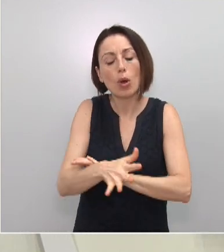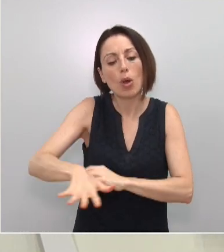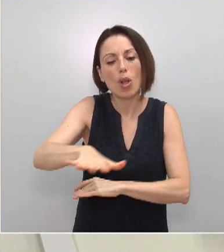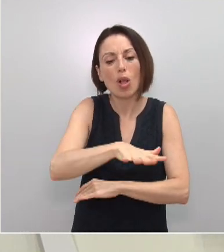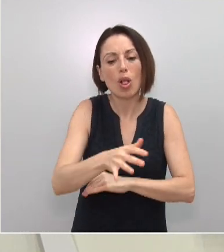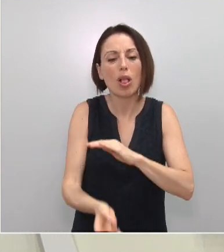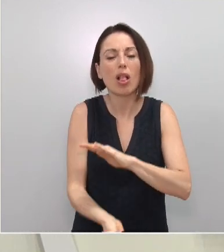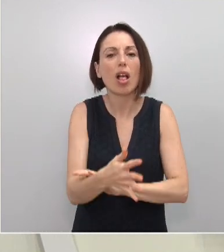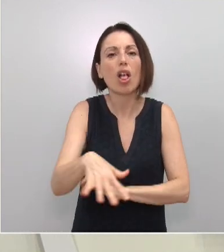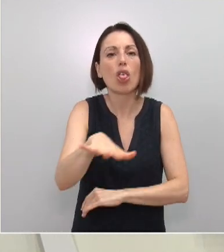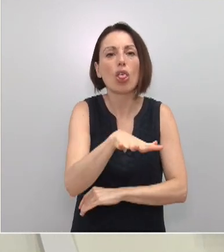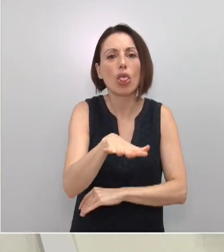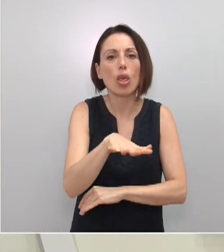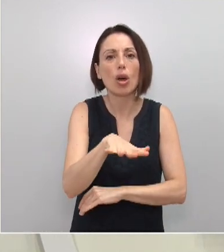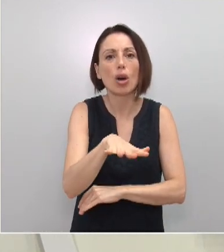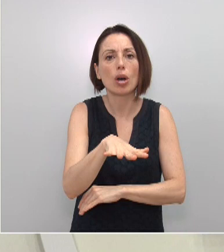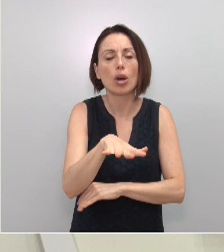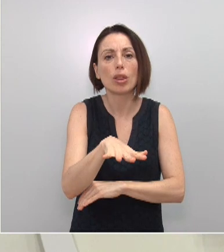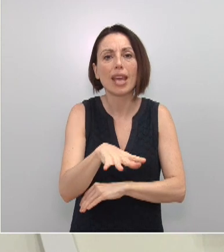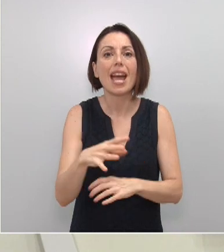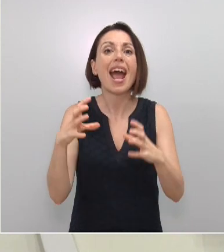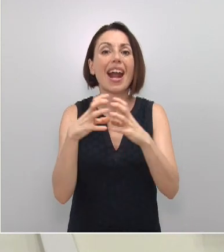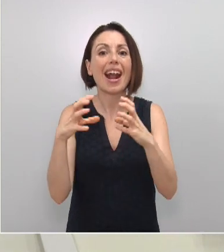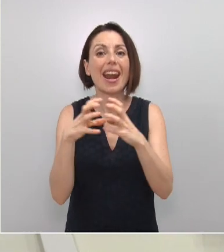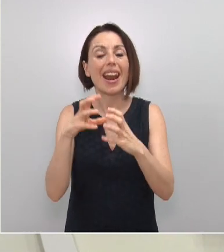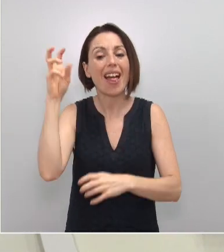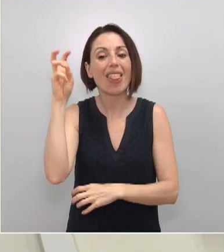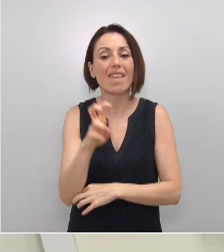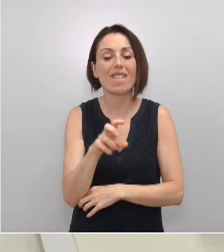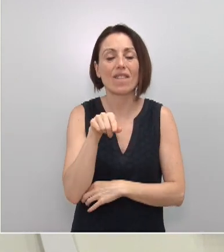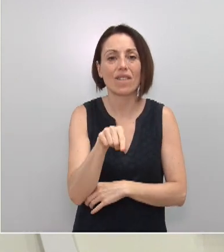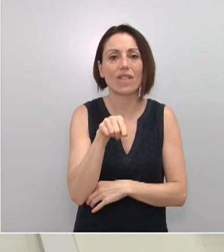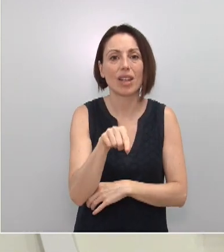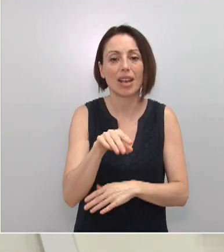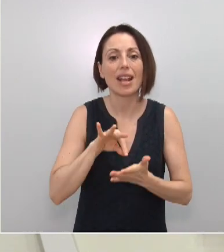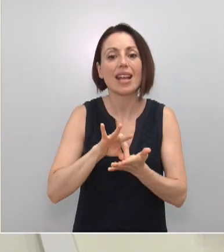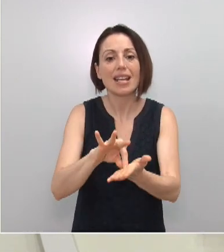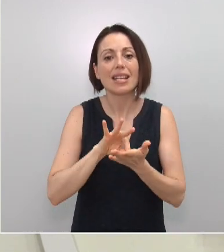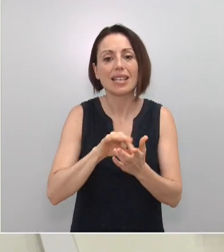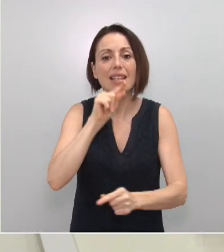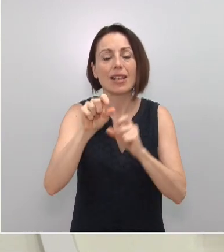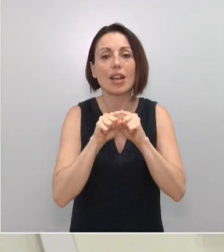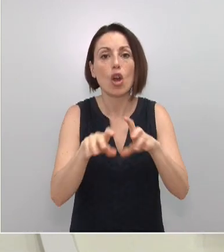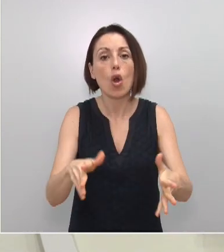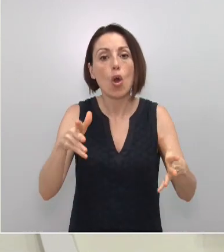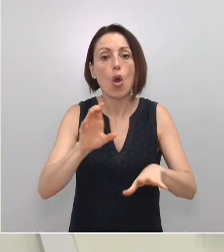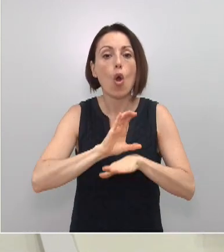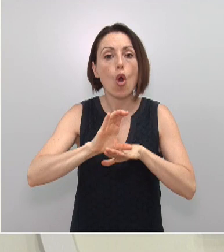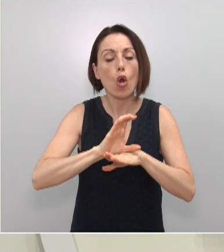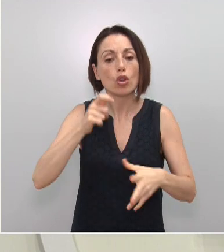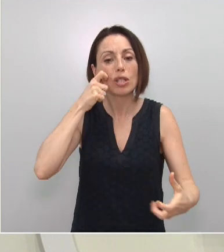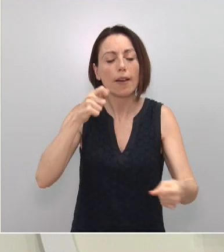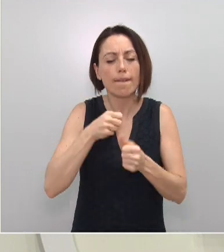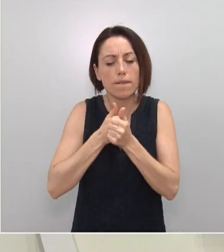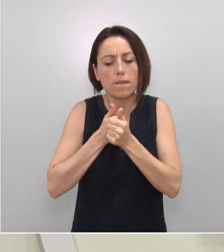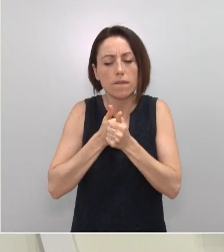en un caso de la provincia de Granada. El Servicio de Epidemiología de la Consejería de Salud está realizando